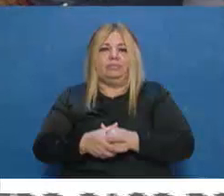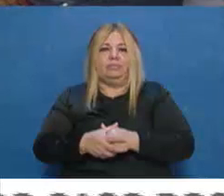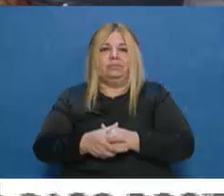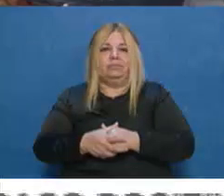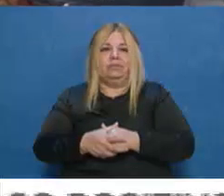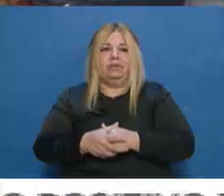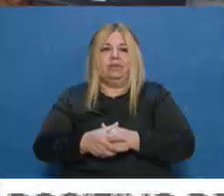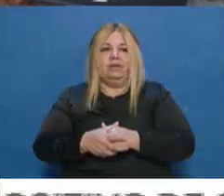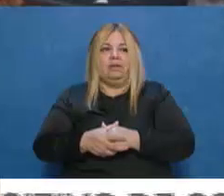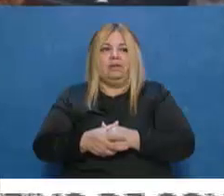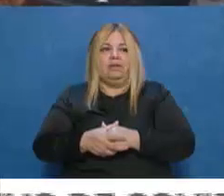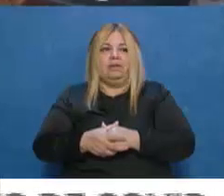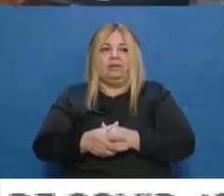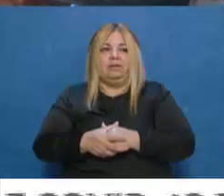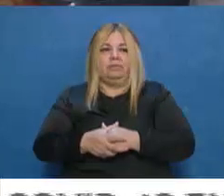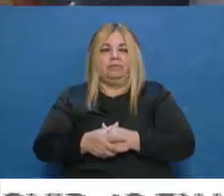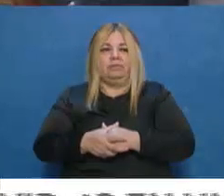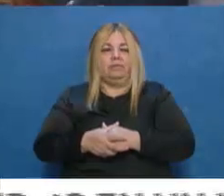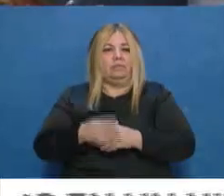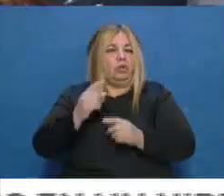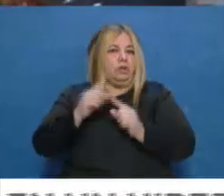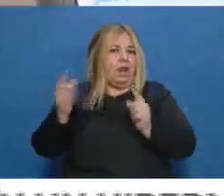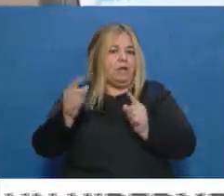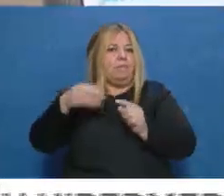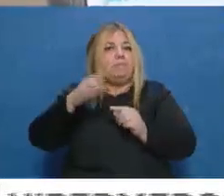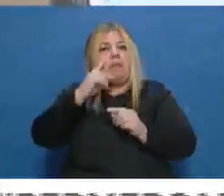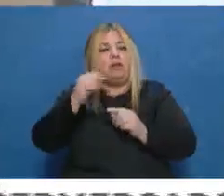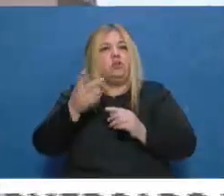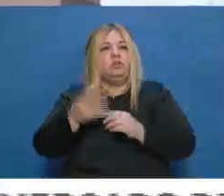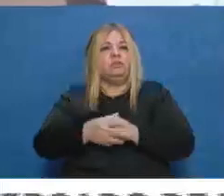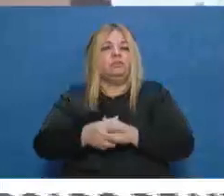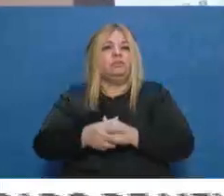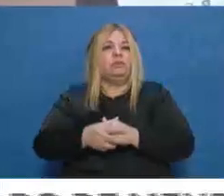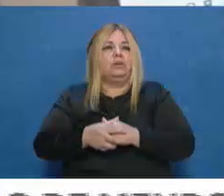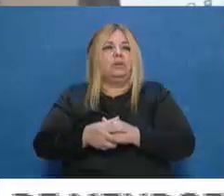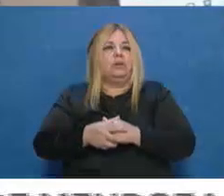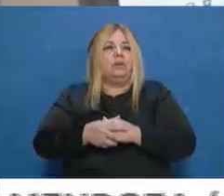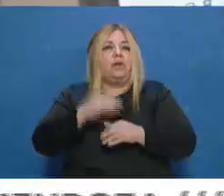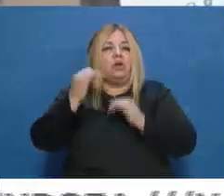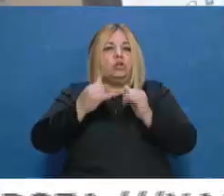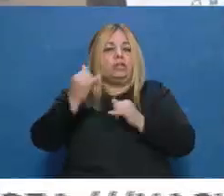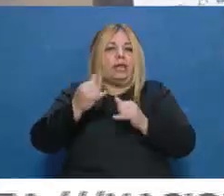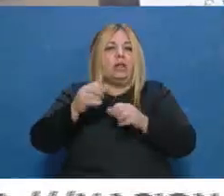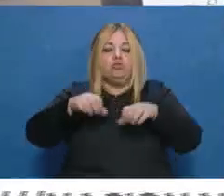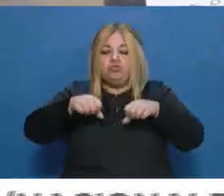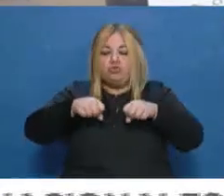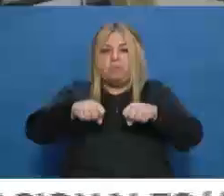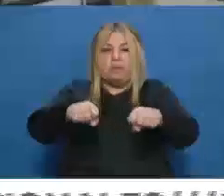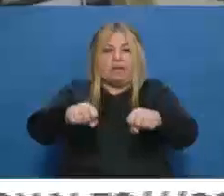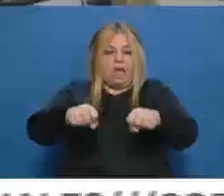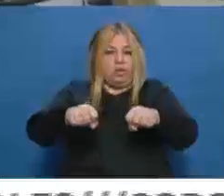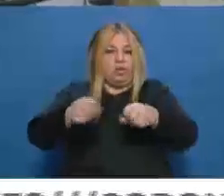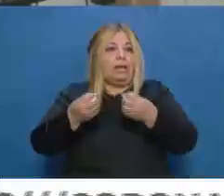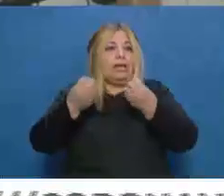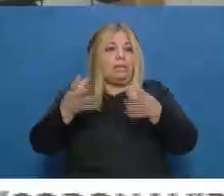Bien, y Mario, lo que íbamos también a confirmar es lo que ha pasado en los casos de los supermercados. Hasta el